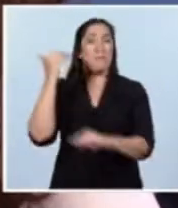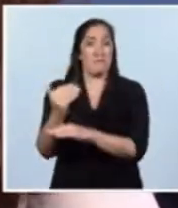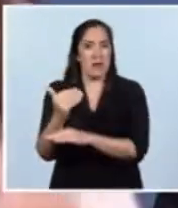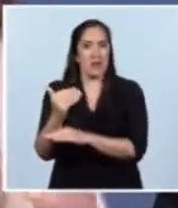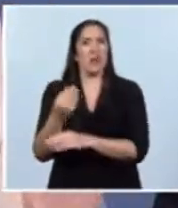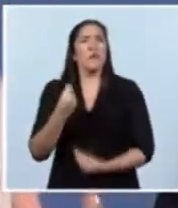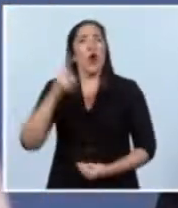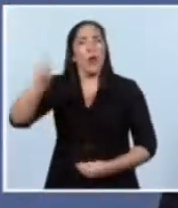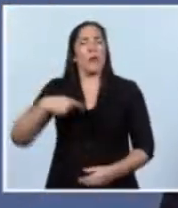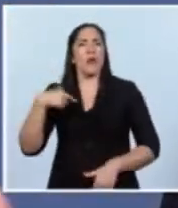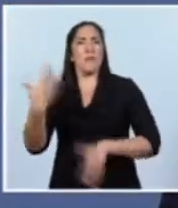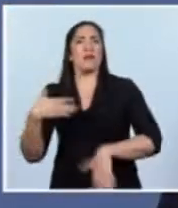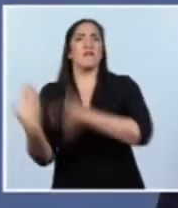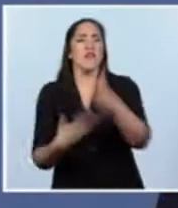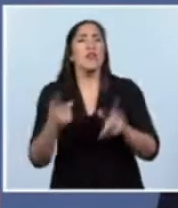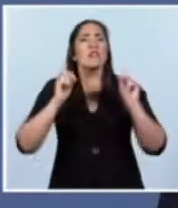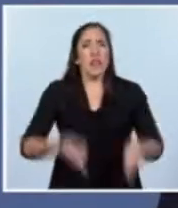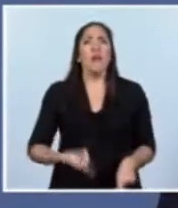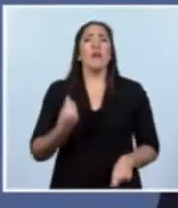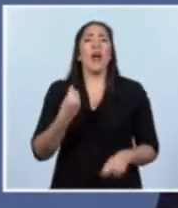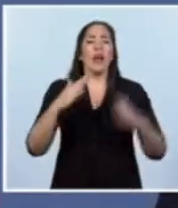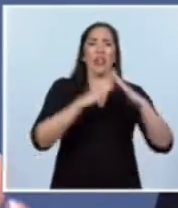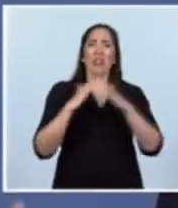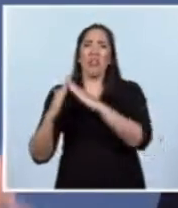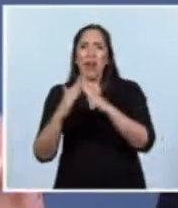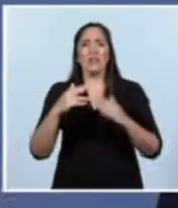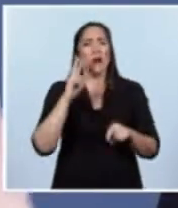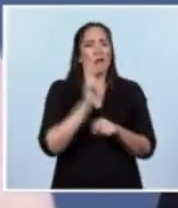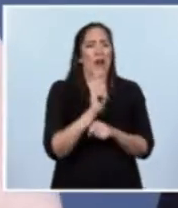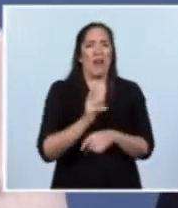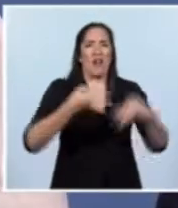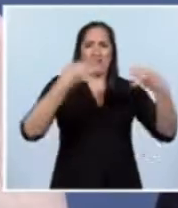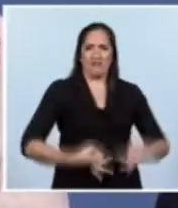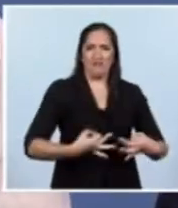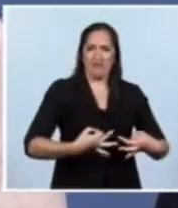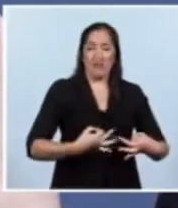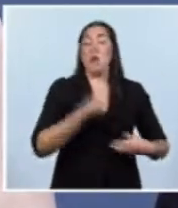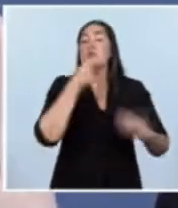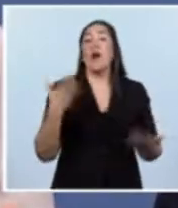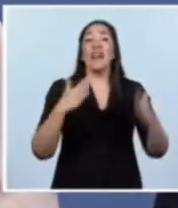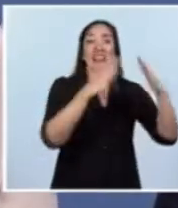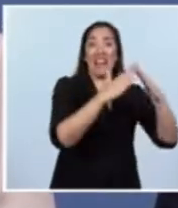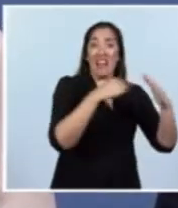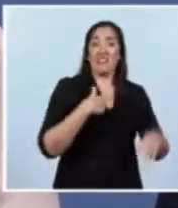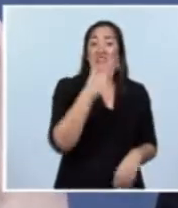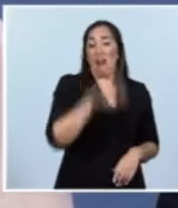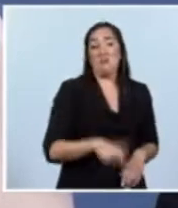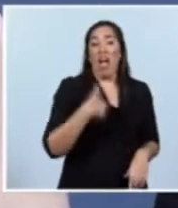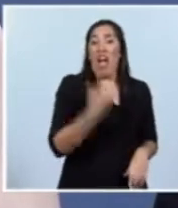una cuestión de violencia, sino también a la seguridad doméstica, a la seguridad familiar, cuando en una casa hay un arma,